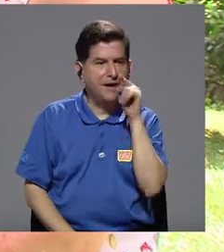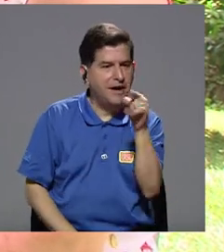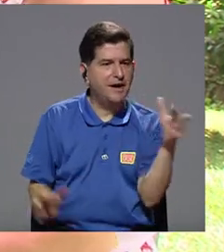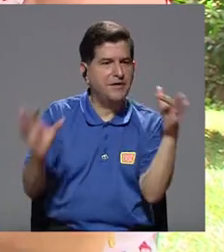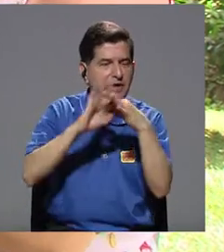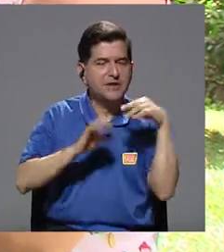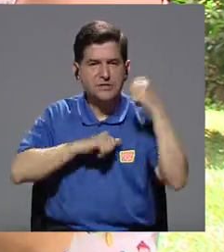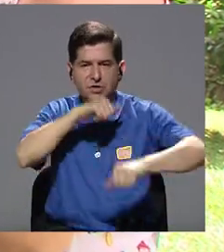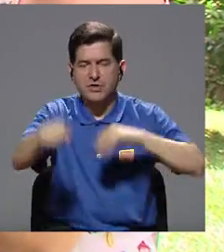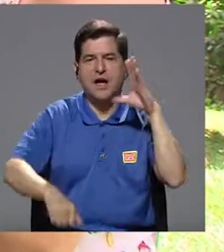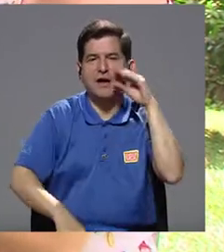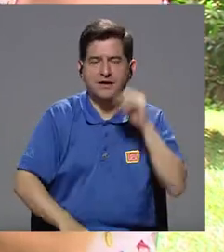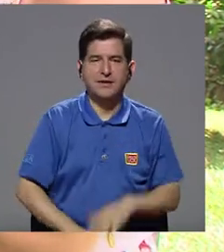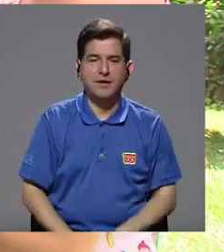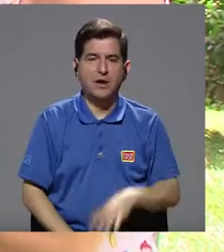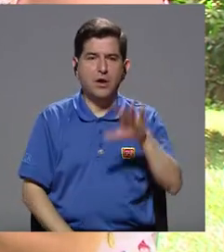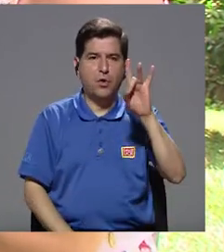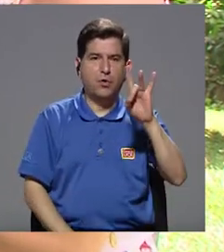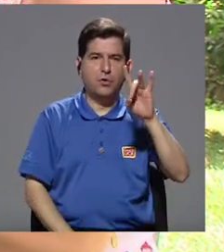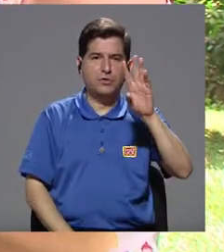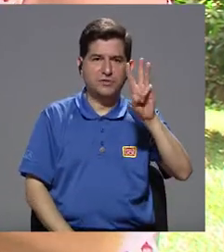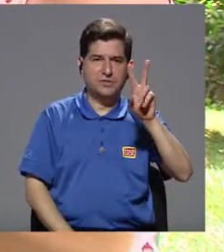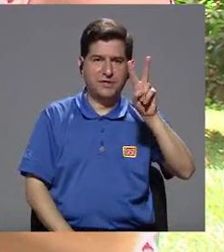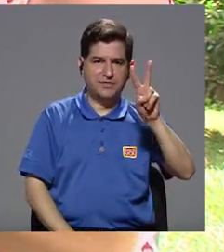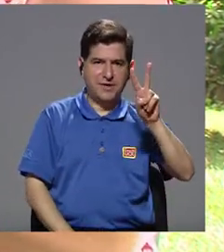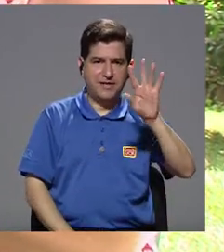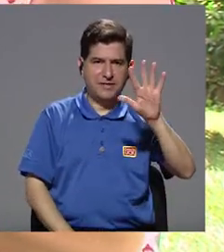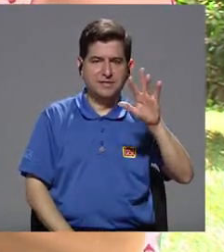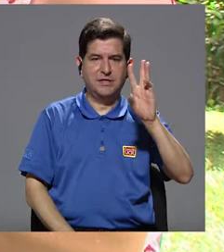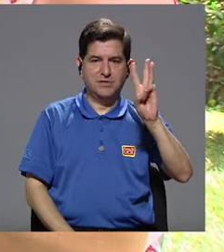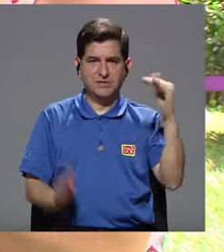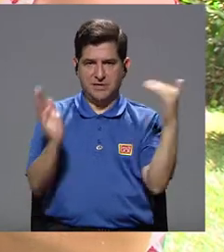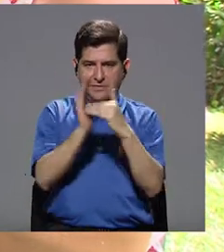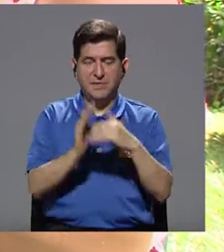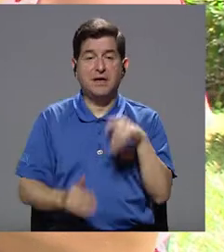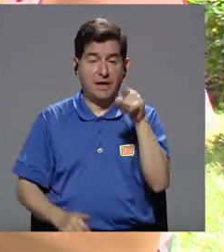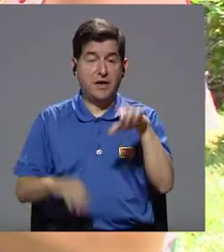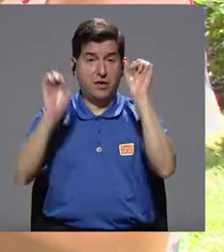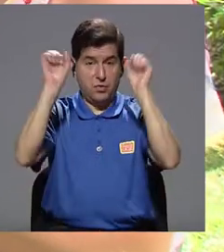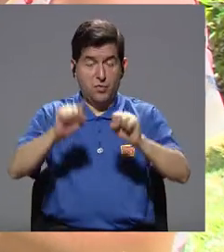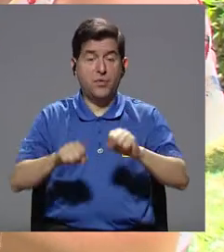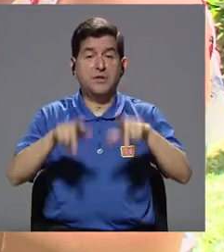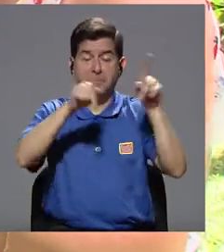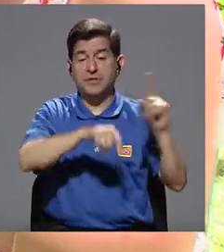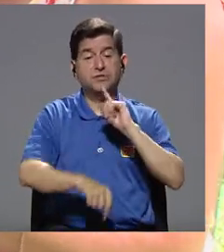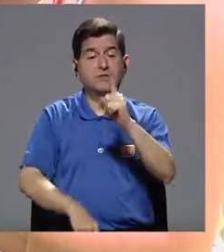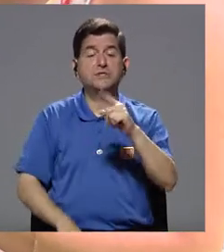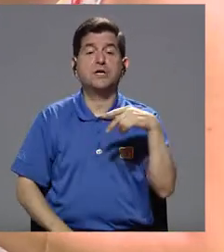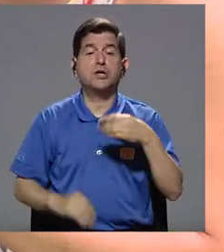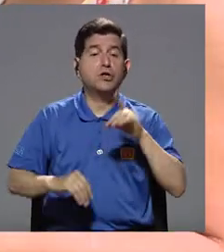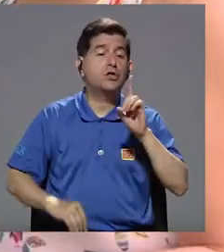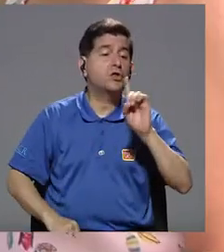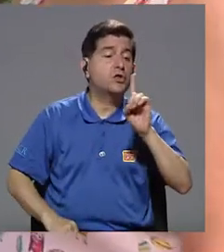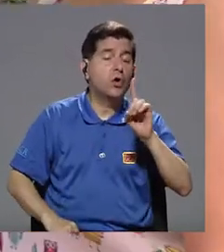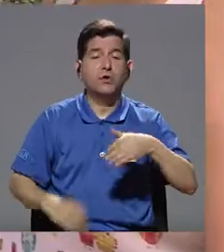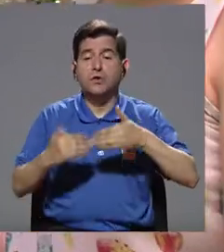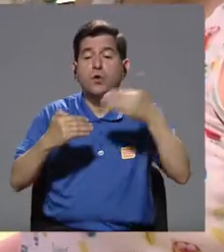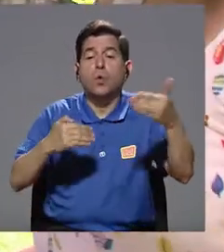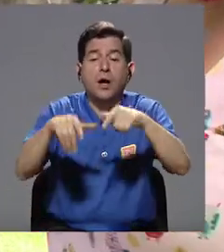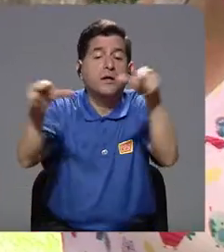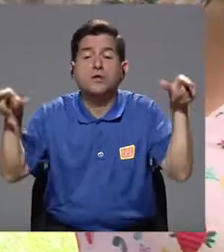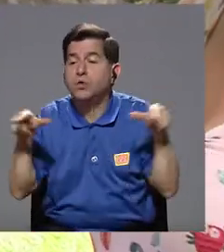conozcan o todo lo que sepan de peleas de perros. Es la 86256000 y esta línea está disponible para que nos digan dónde,